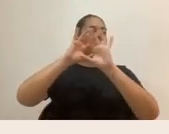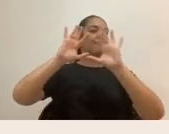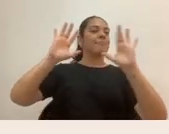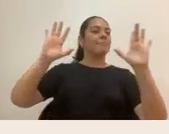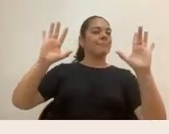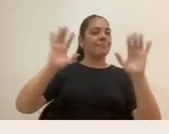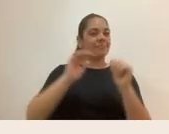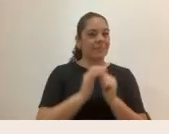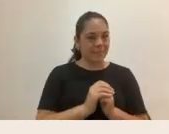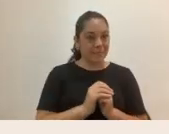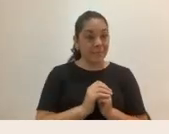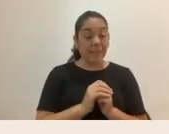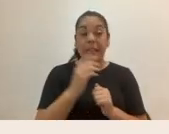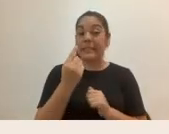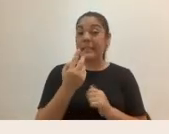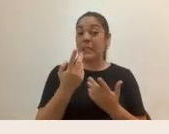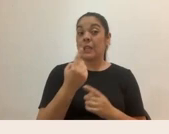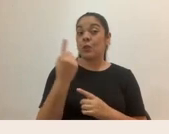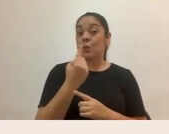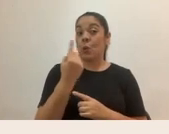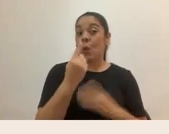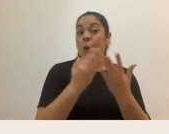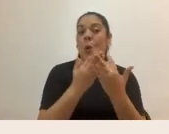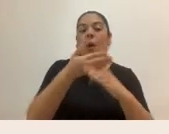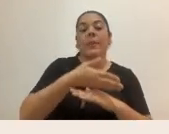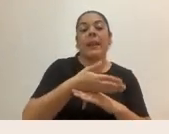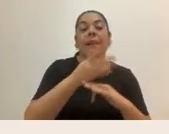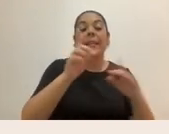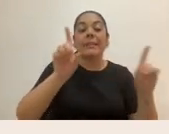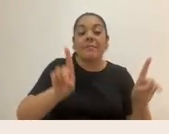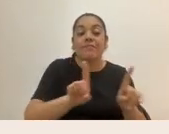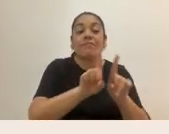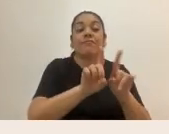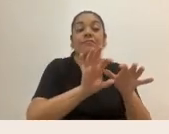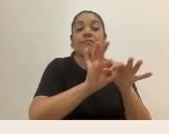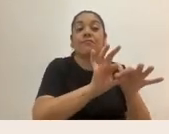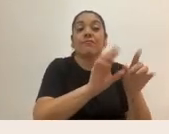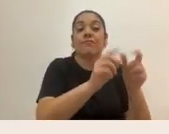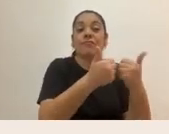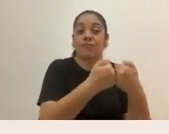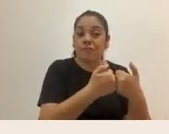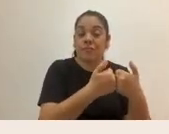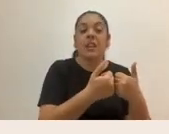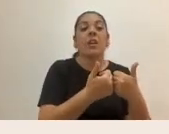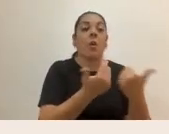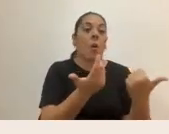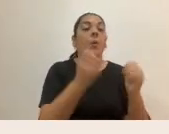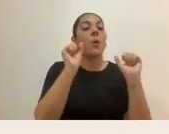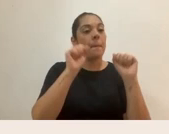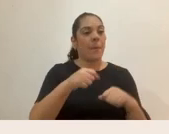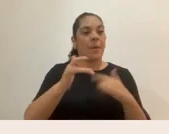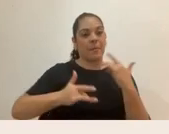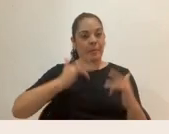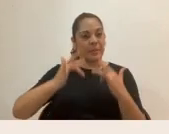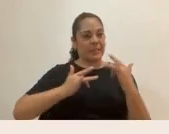es únicamente a través de la pareja que como seres humanos podemos sentirnos